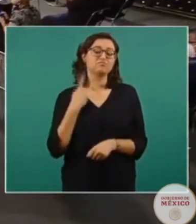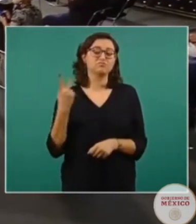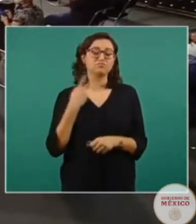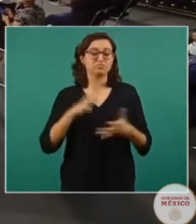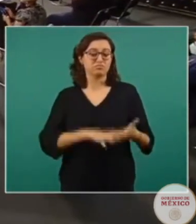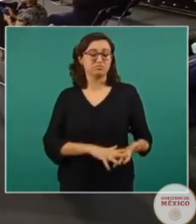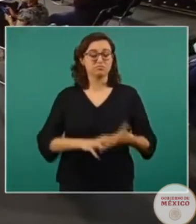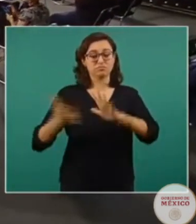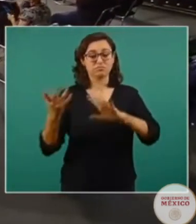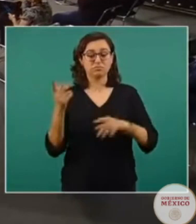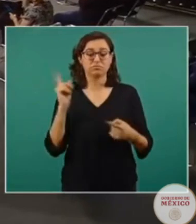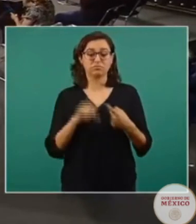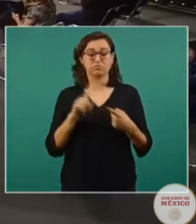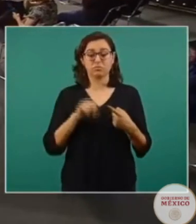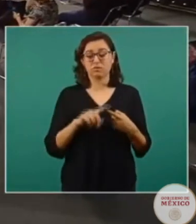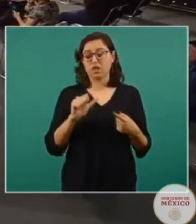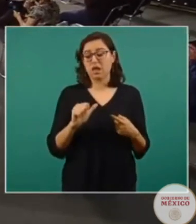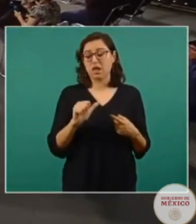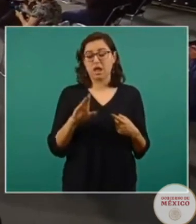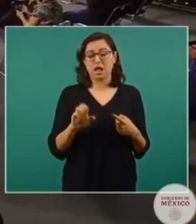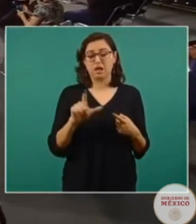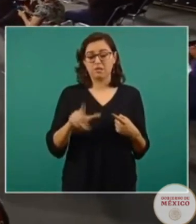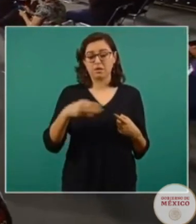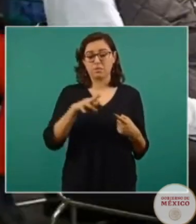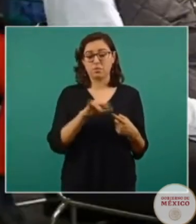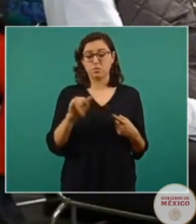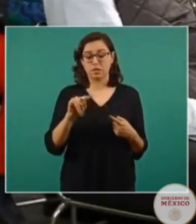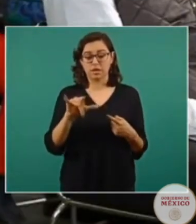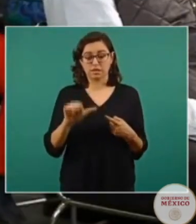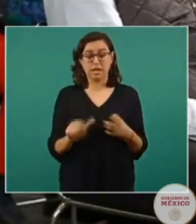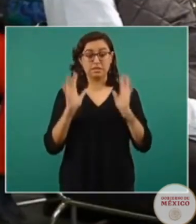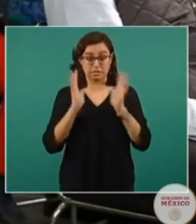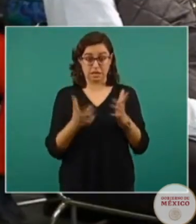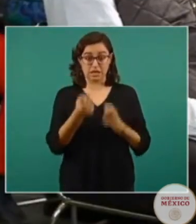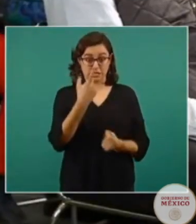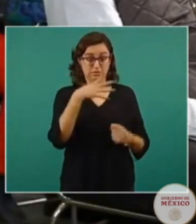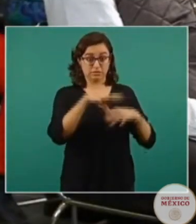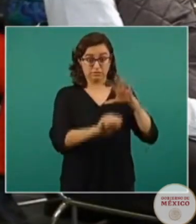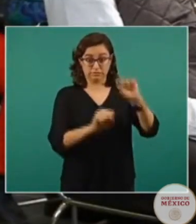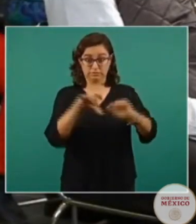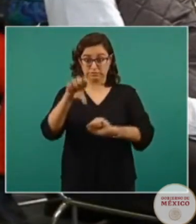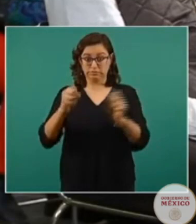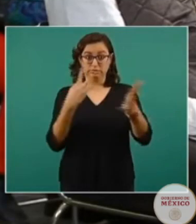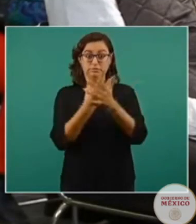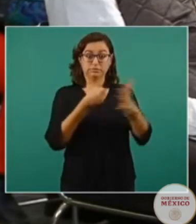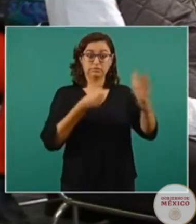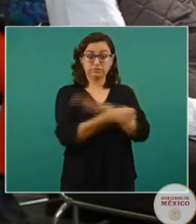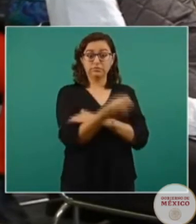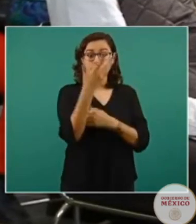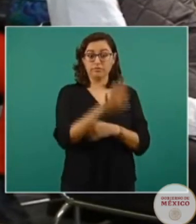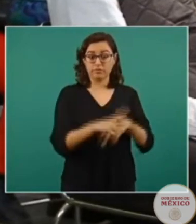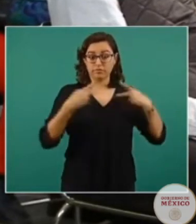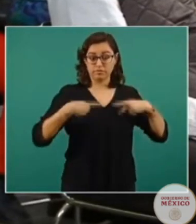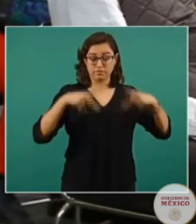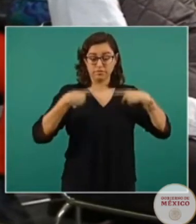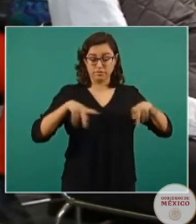Abel Murrieta, si usted tiene ya confirmación de que hay detenidos, se dice que hay 10 detenidos en el caso de